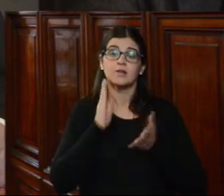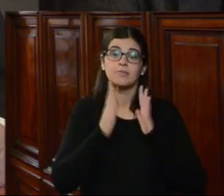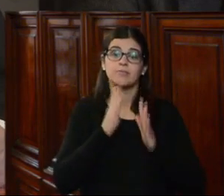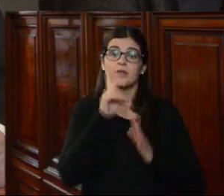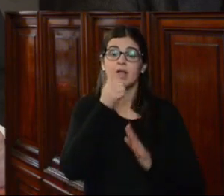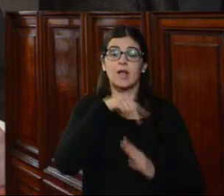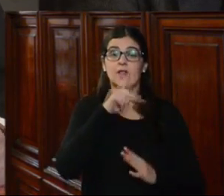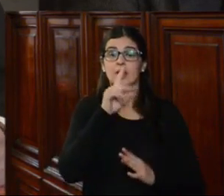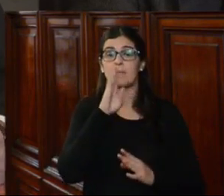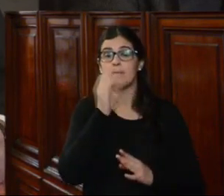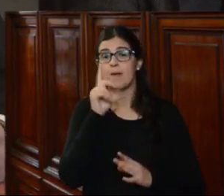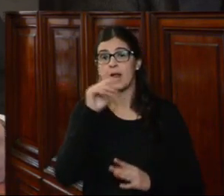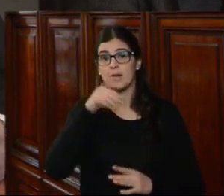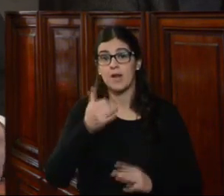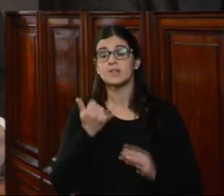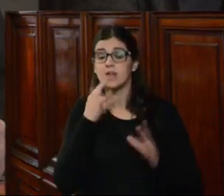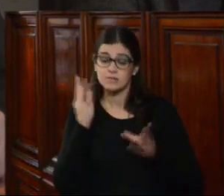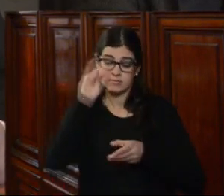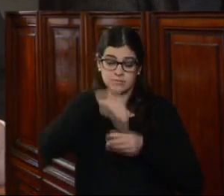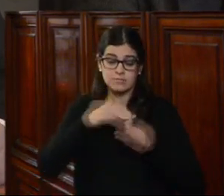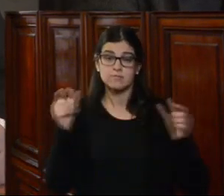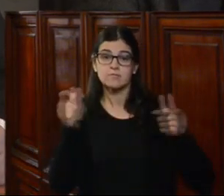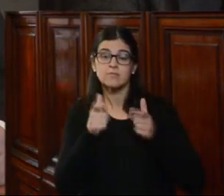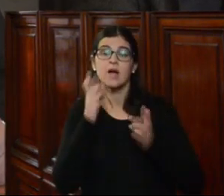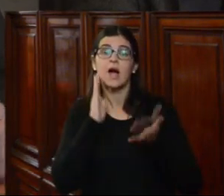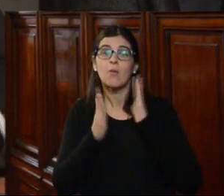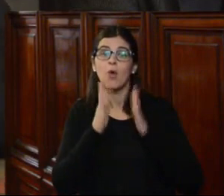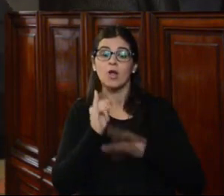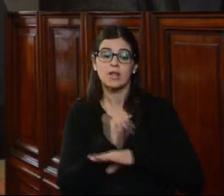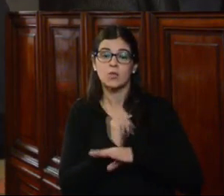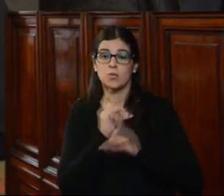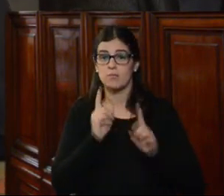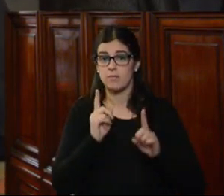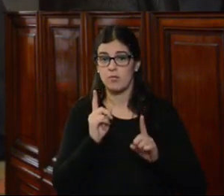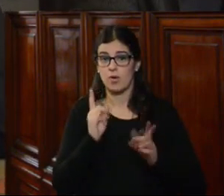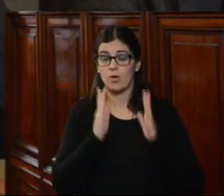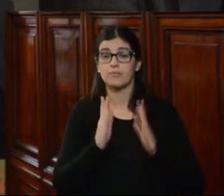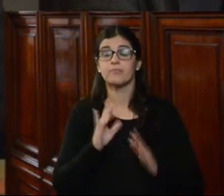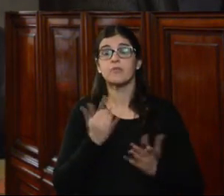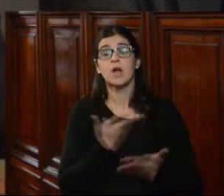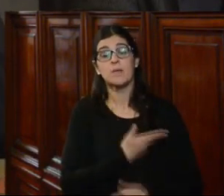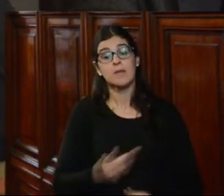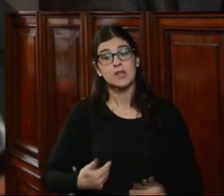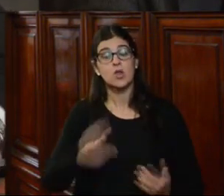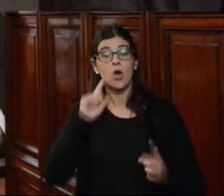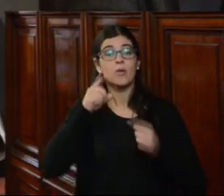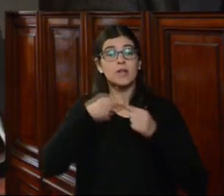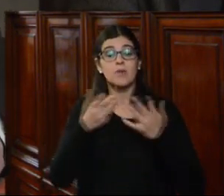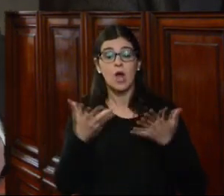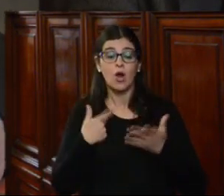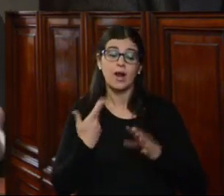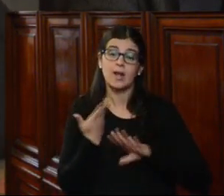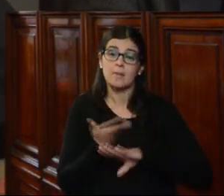y Jenny Di Palma, que son integrantes del equipo de abogados de la institución. Señor presidente, nuestro objetivo al